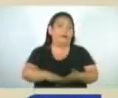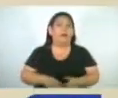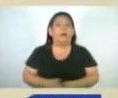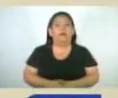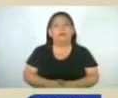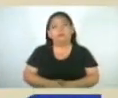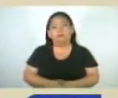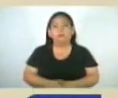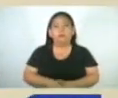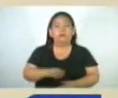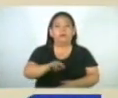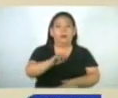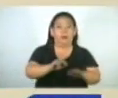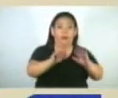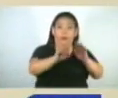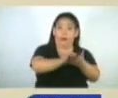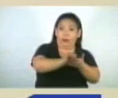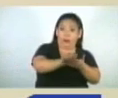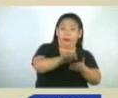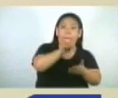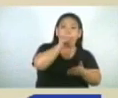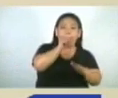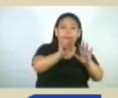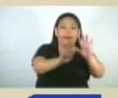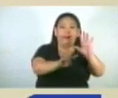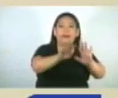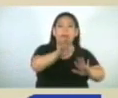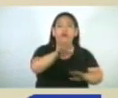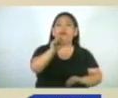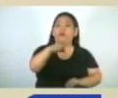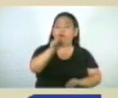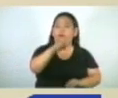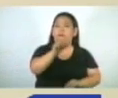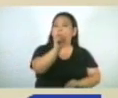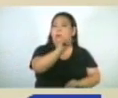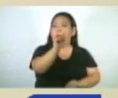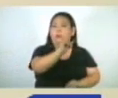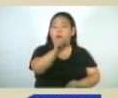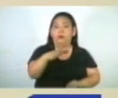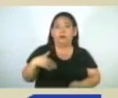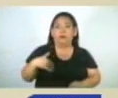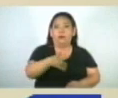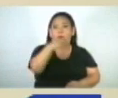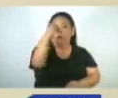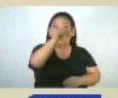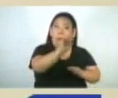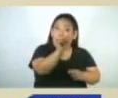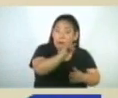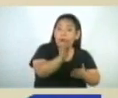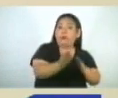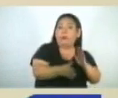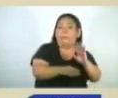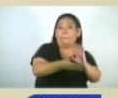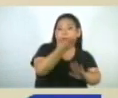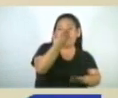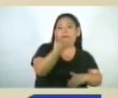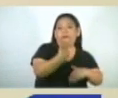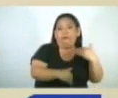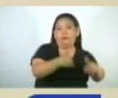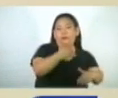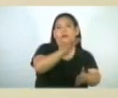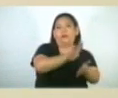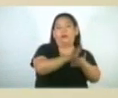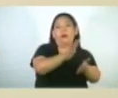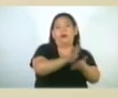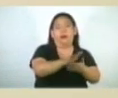75 colegios aproximadamente sí lograron incorporar, digamos, en el proceso y lograron